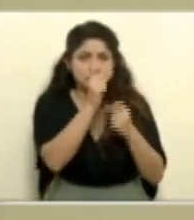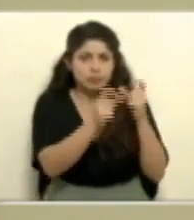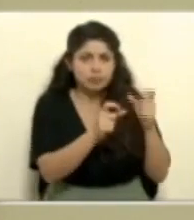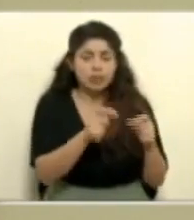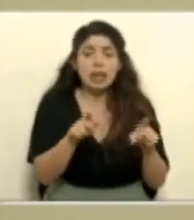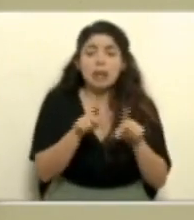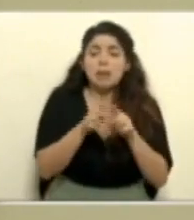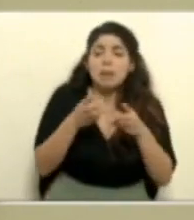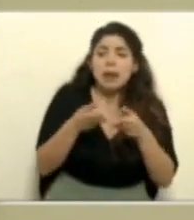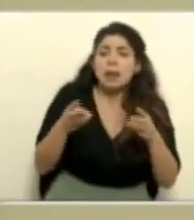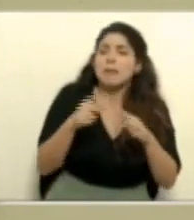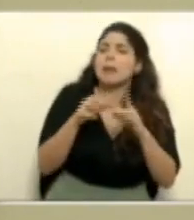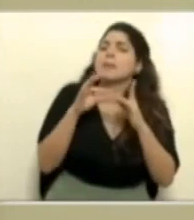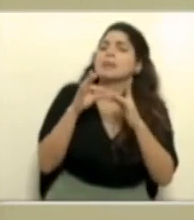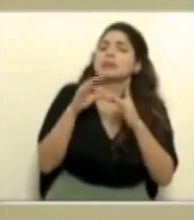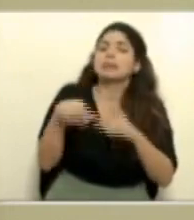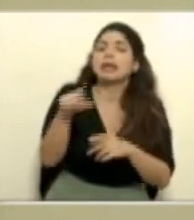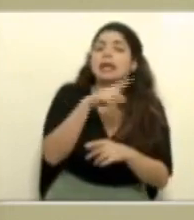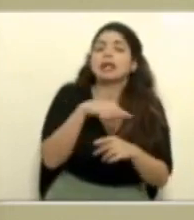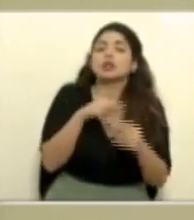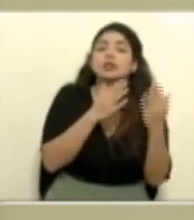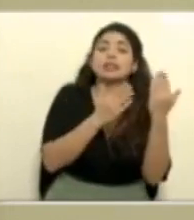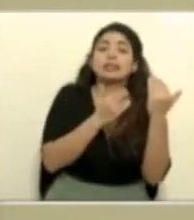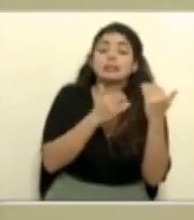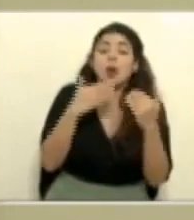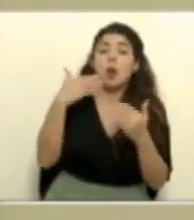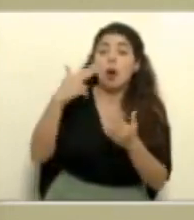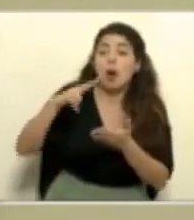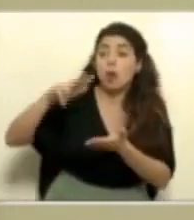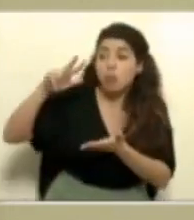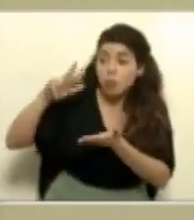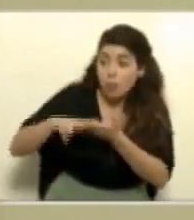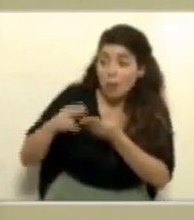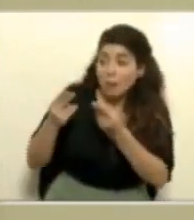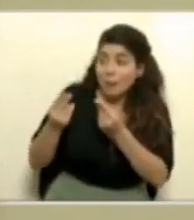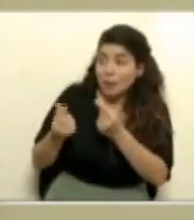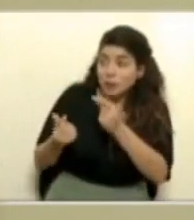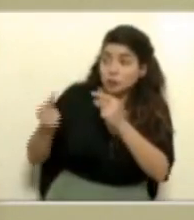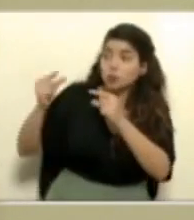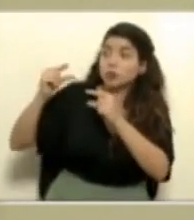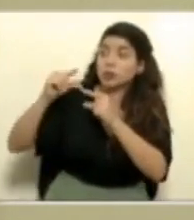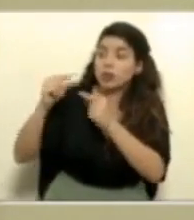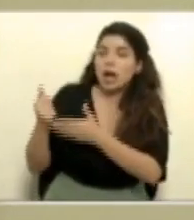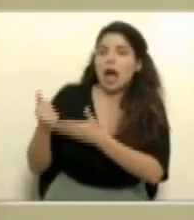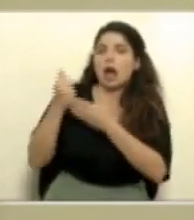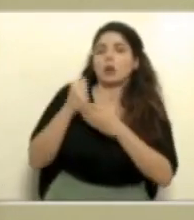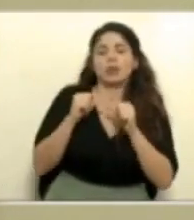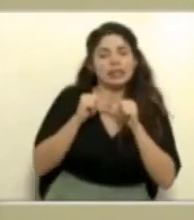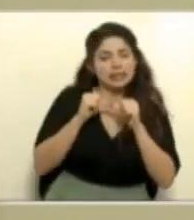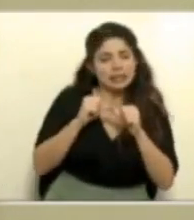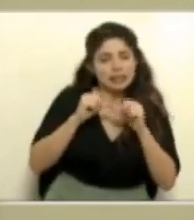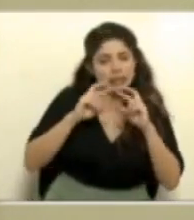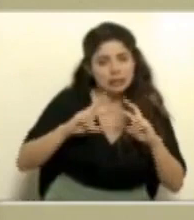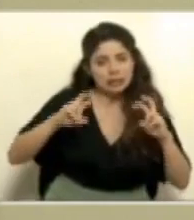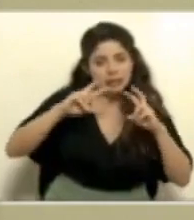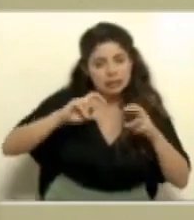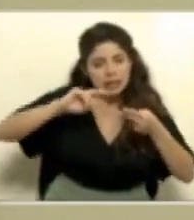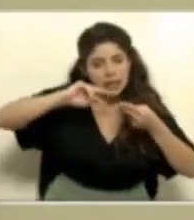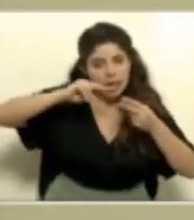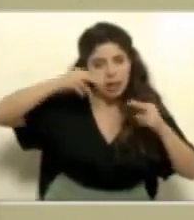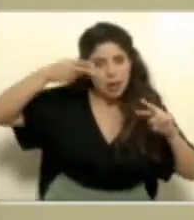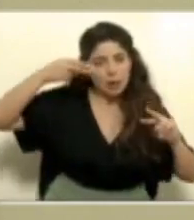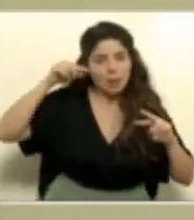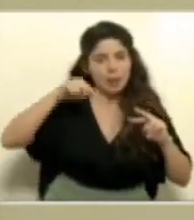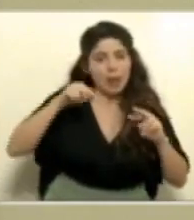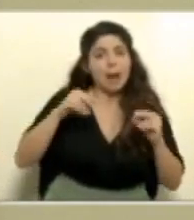insumos pero sobre todo también esperando que ya una vez aprobado el presupuesto podamos seguir haciendo la vigilancia genómica y pues eventualmente incluso